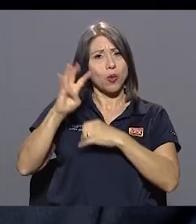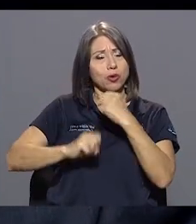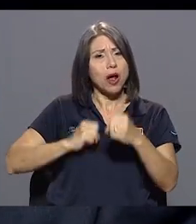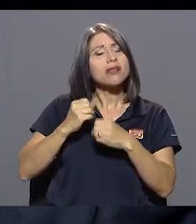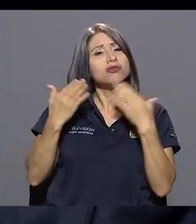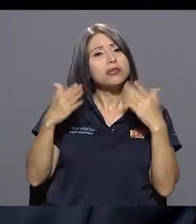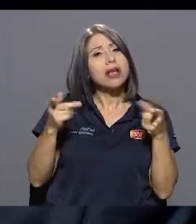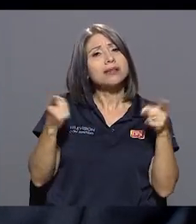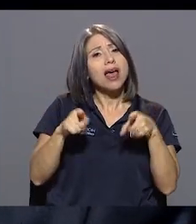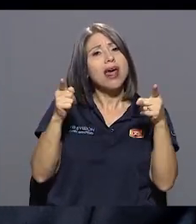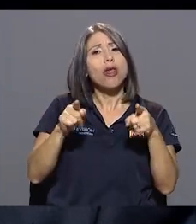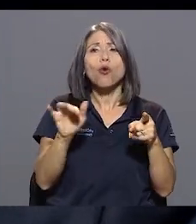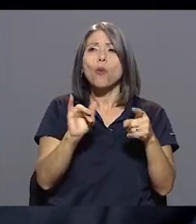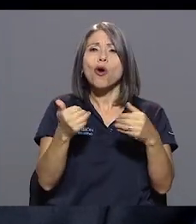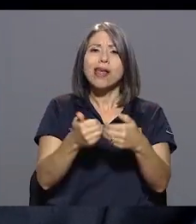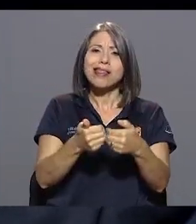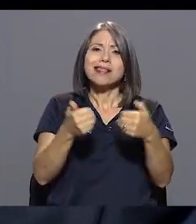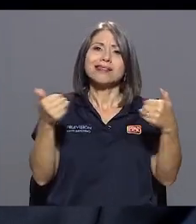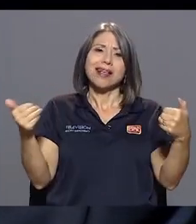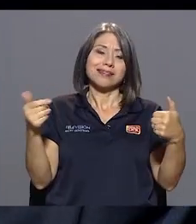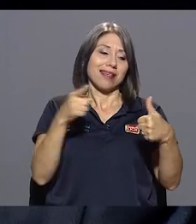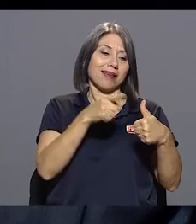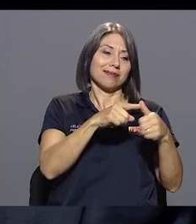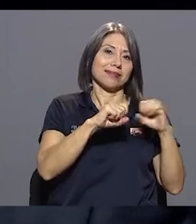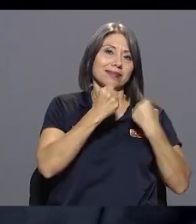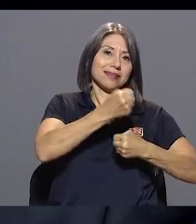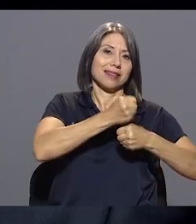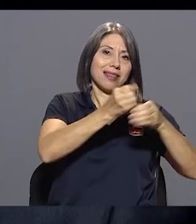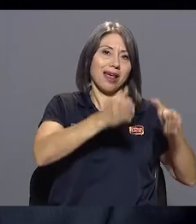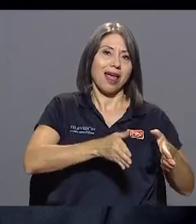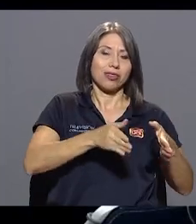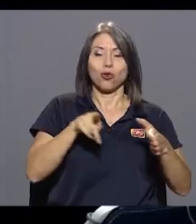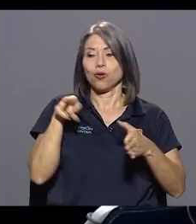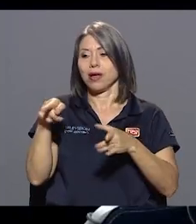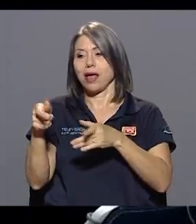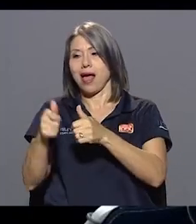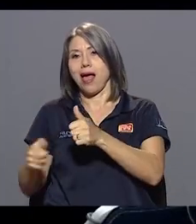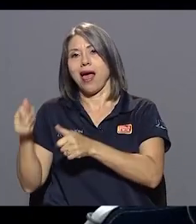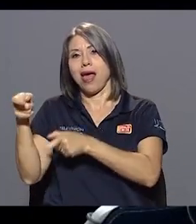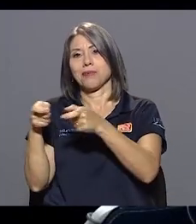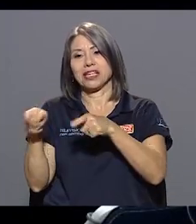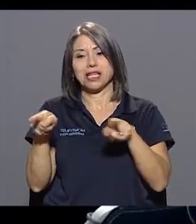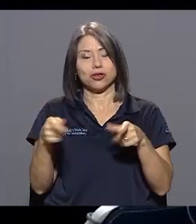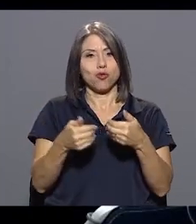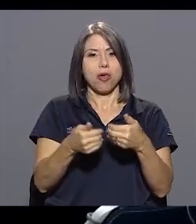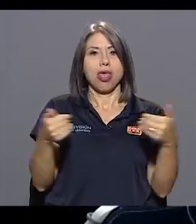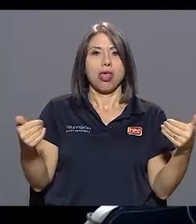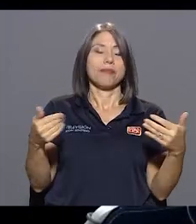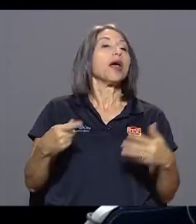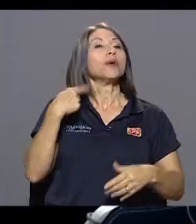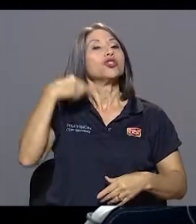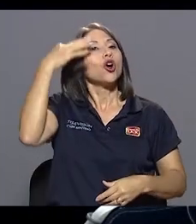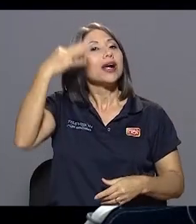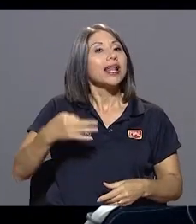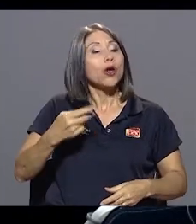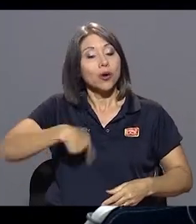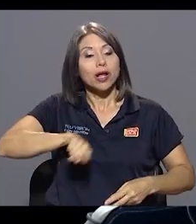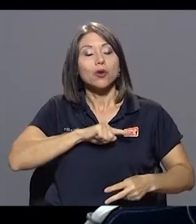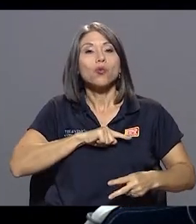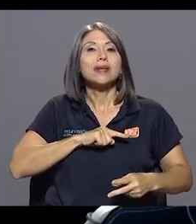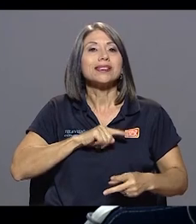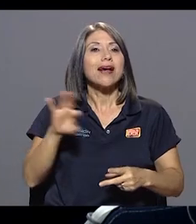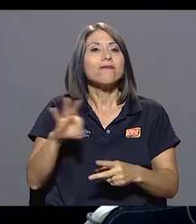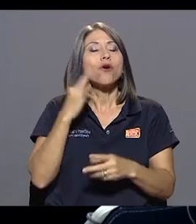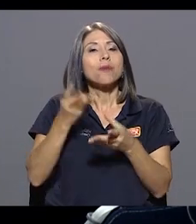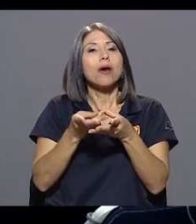años, como una gran distancia entre el sindicato y la propia administración. Bueno, yo creo que la vía nuestra es la vía del diálogo,